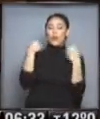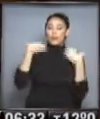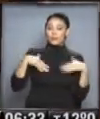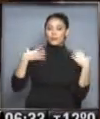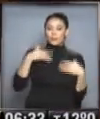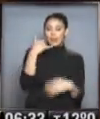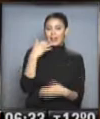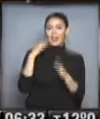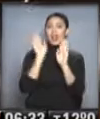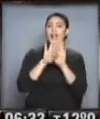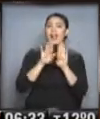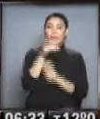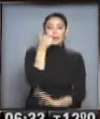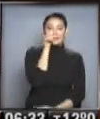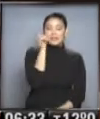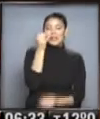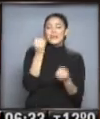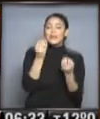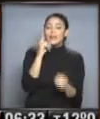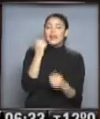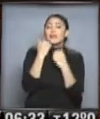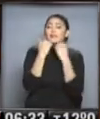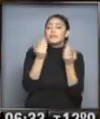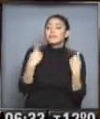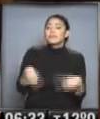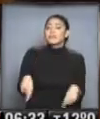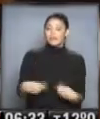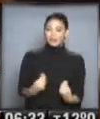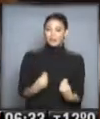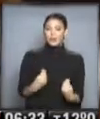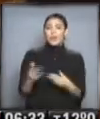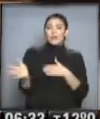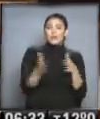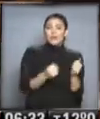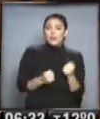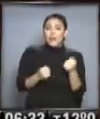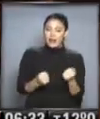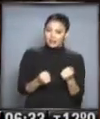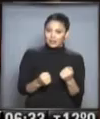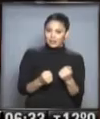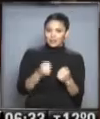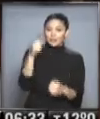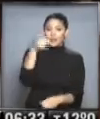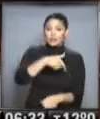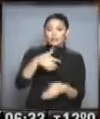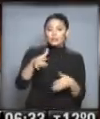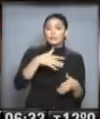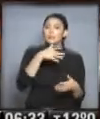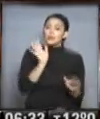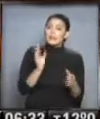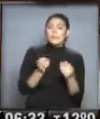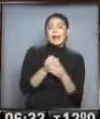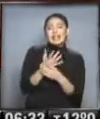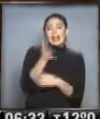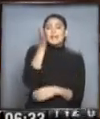está en la puerta, Carlitos Vázquez, muy buenos días. No sé qué se va a poner mañana, porque va a soplar viento fuerte del sector sur. a comenzar, quizás a la mañana